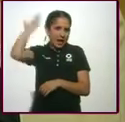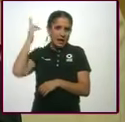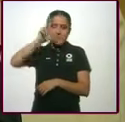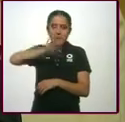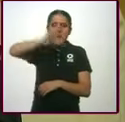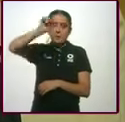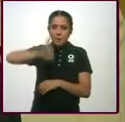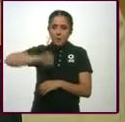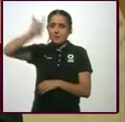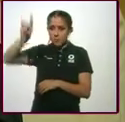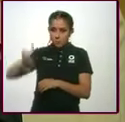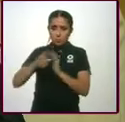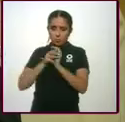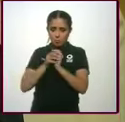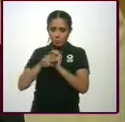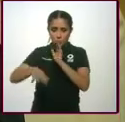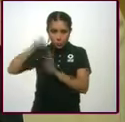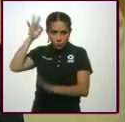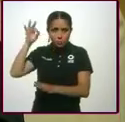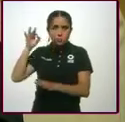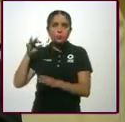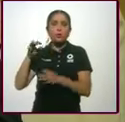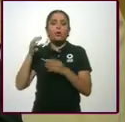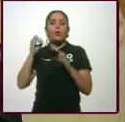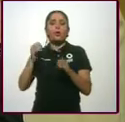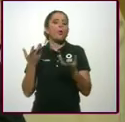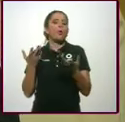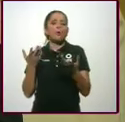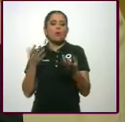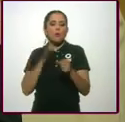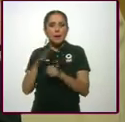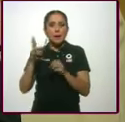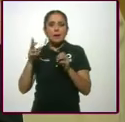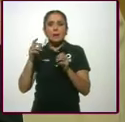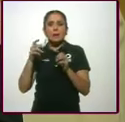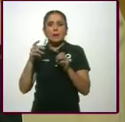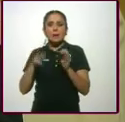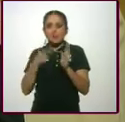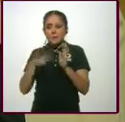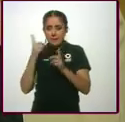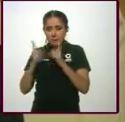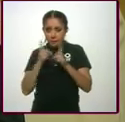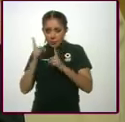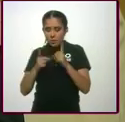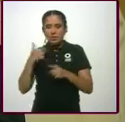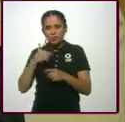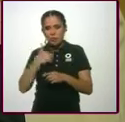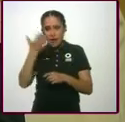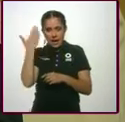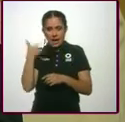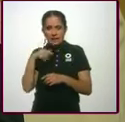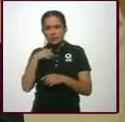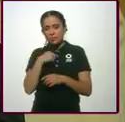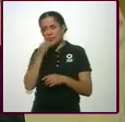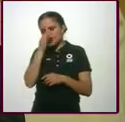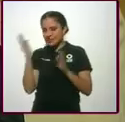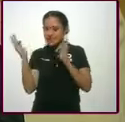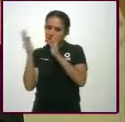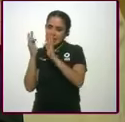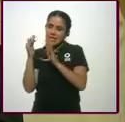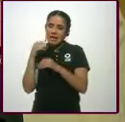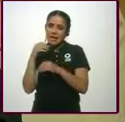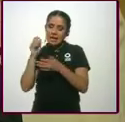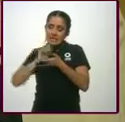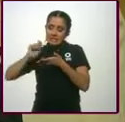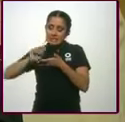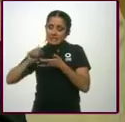y domingos. Y el domingo era el bueno. Varias veces le entré a pronósticos deportivos. Estuve varias veces cerca. Pero nunca. Me quedé en